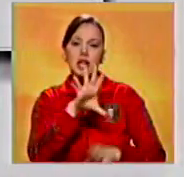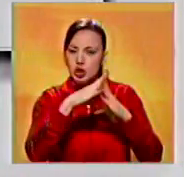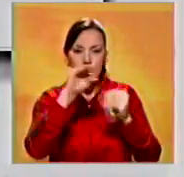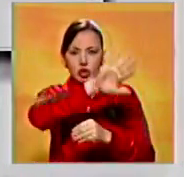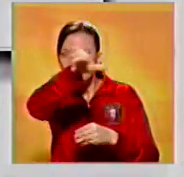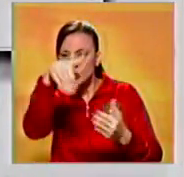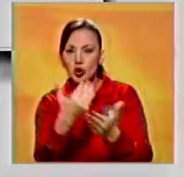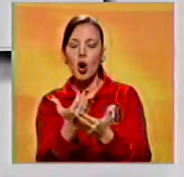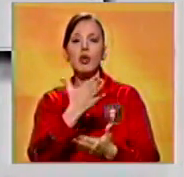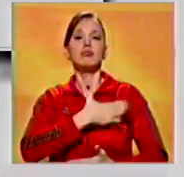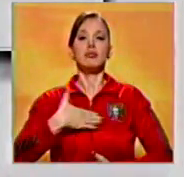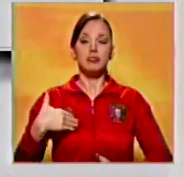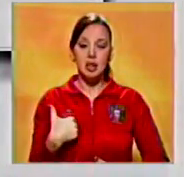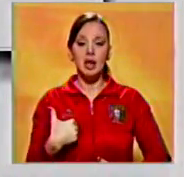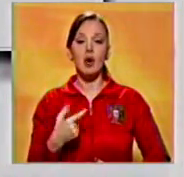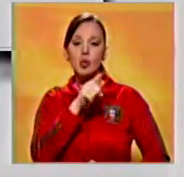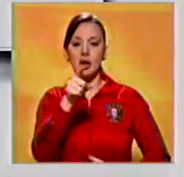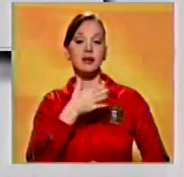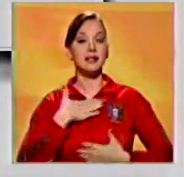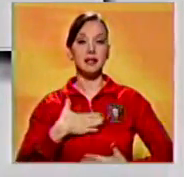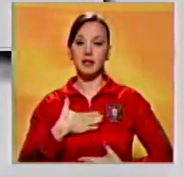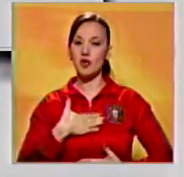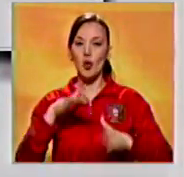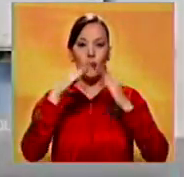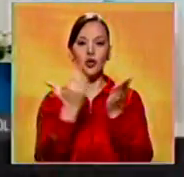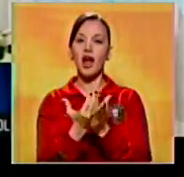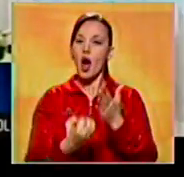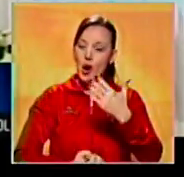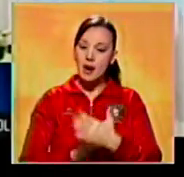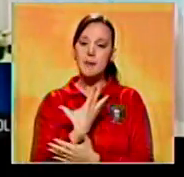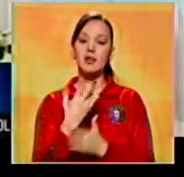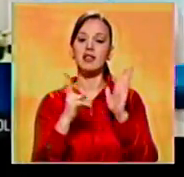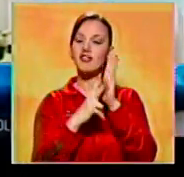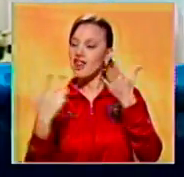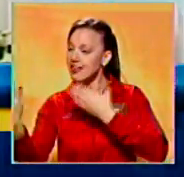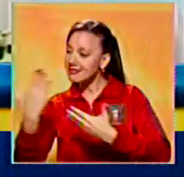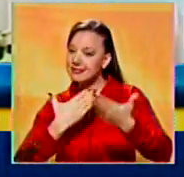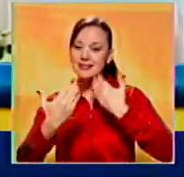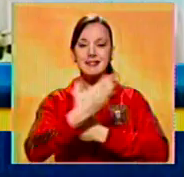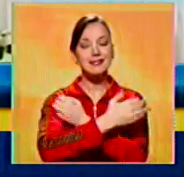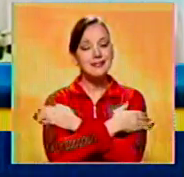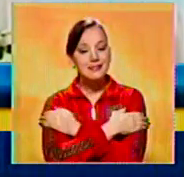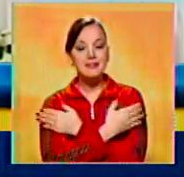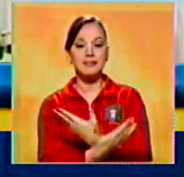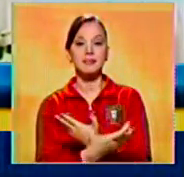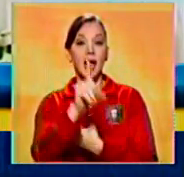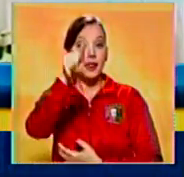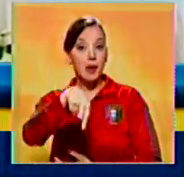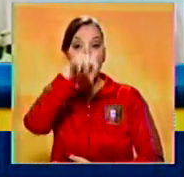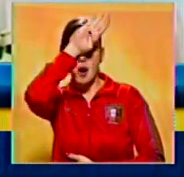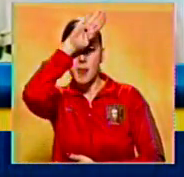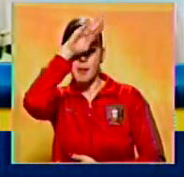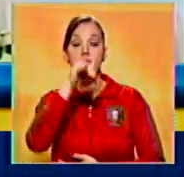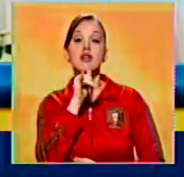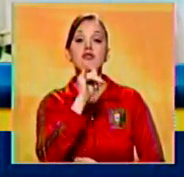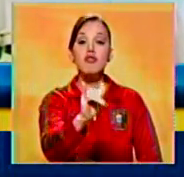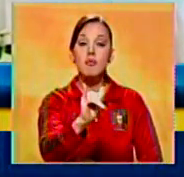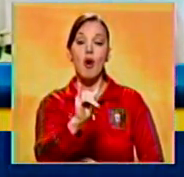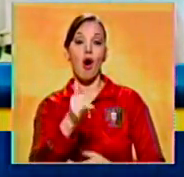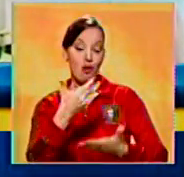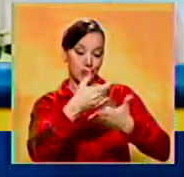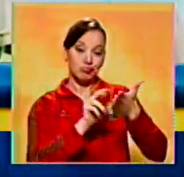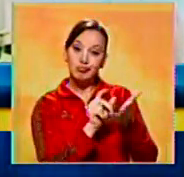puedan disfrutar de un maravilloso mundial de fútbol con un espíritu de verdadera fraternidad. El Papa además ofreció un mensaje en portugués